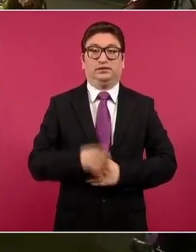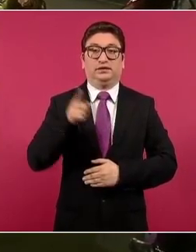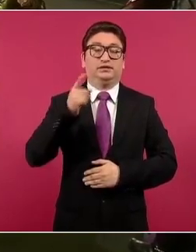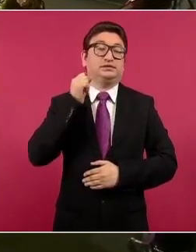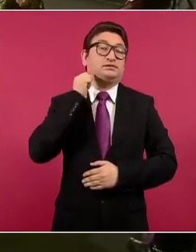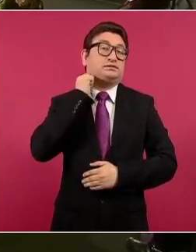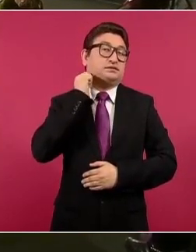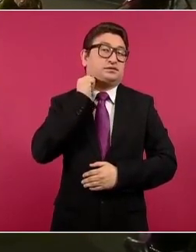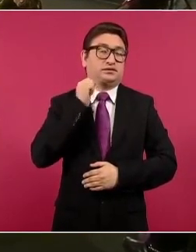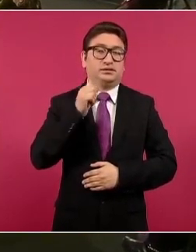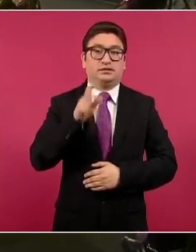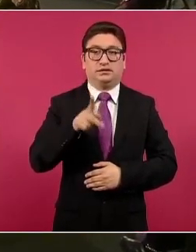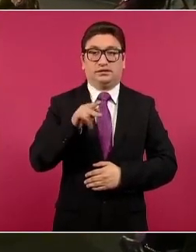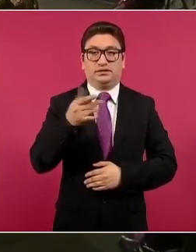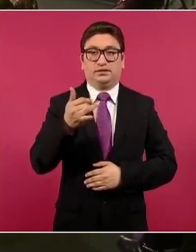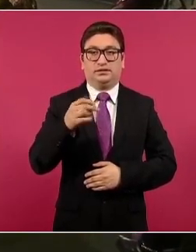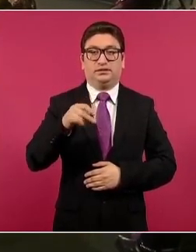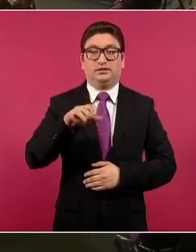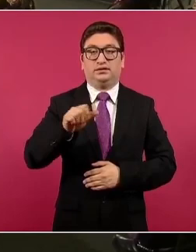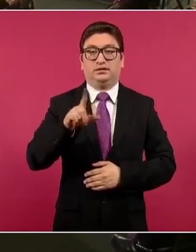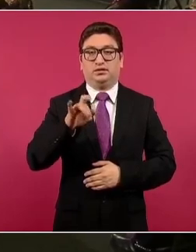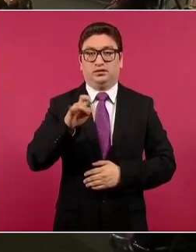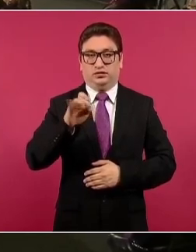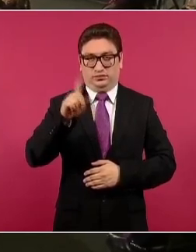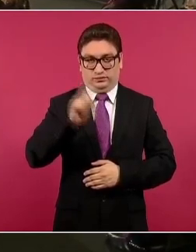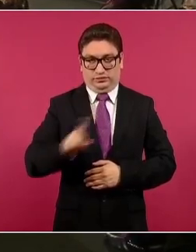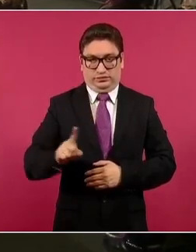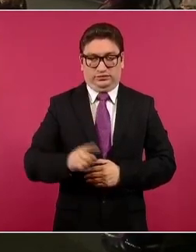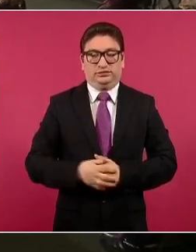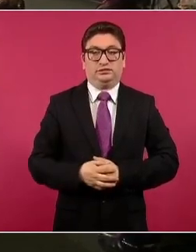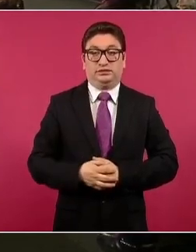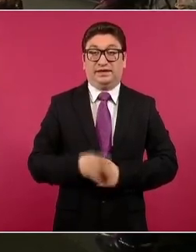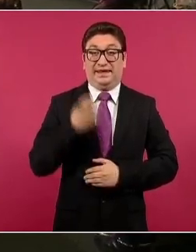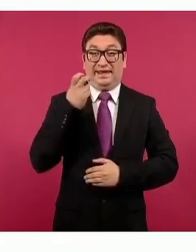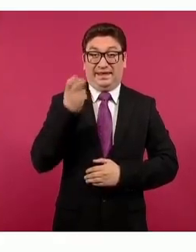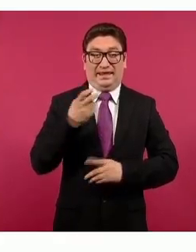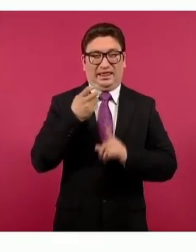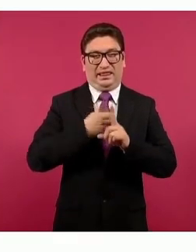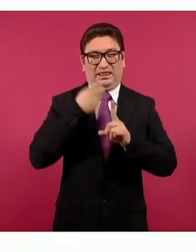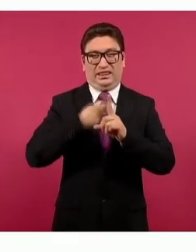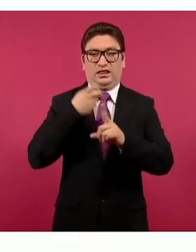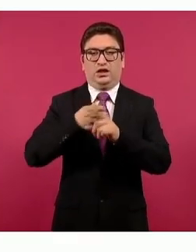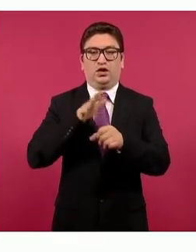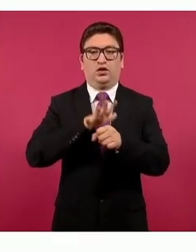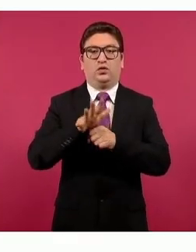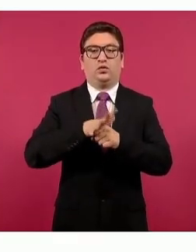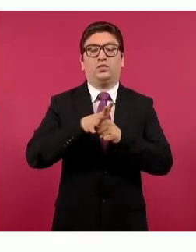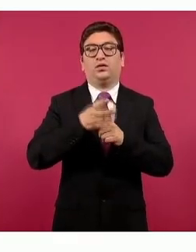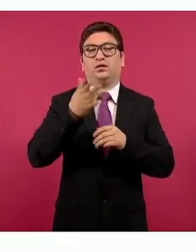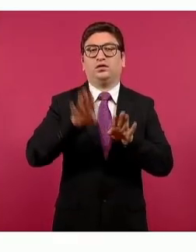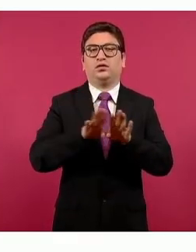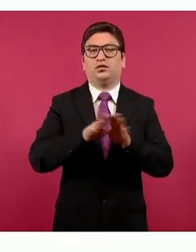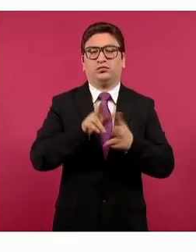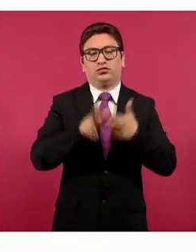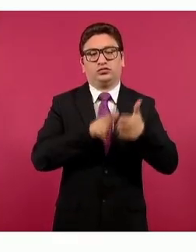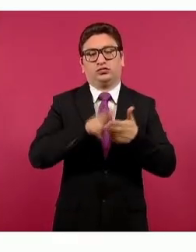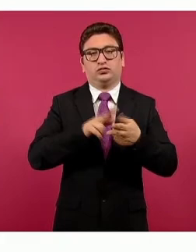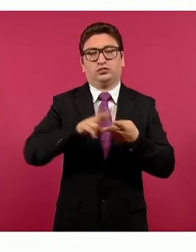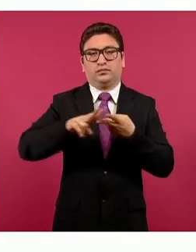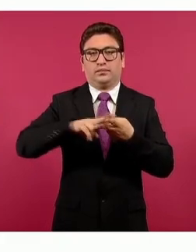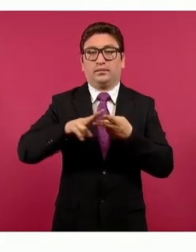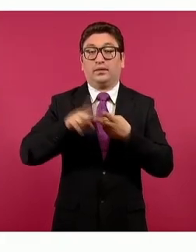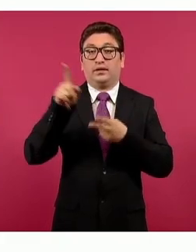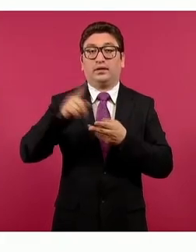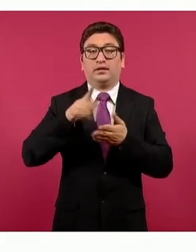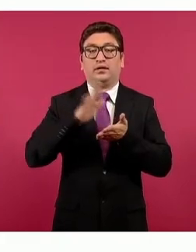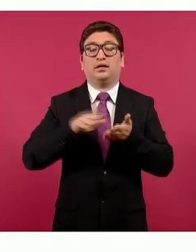Kenia López Rabadán criticó la construcción del Tren Maya, pero pues con mentiras.